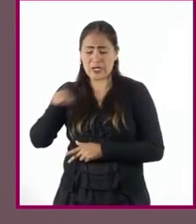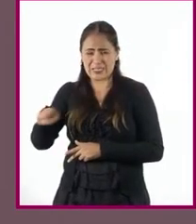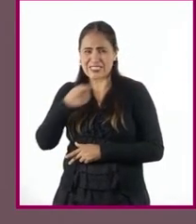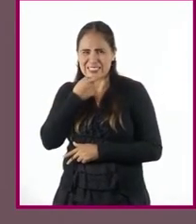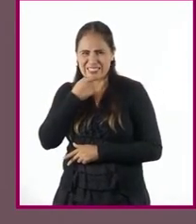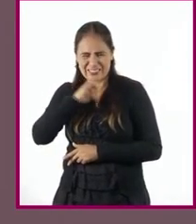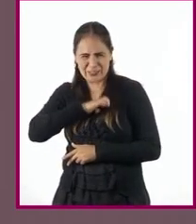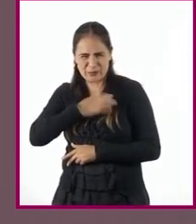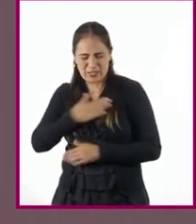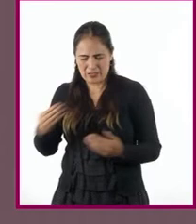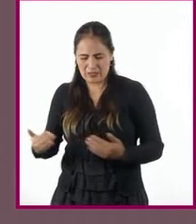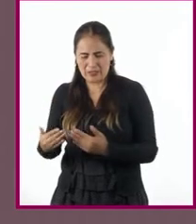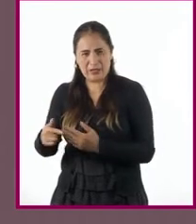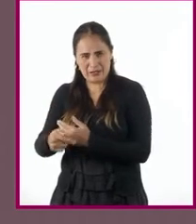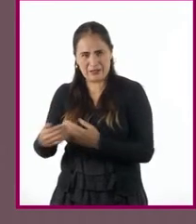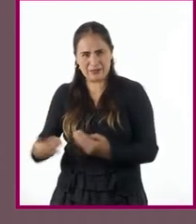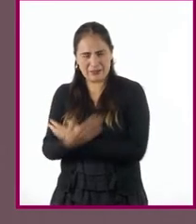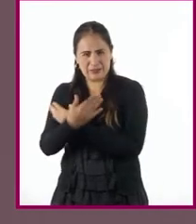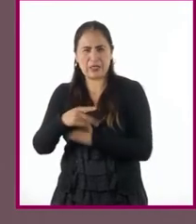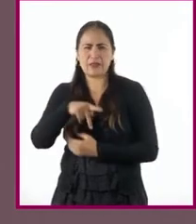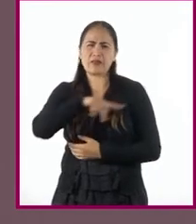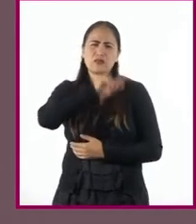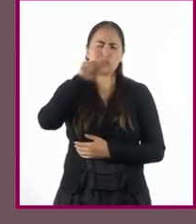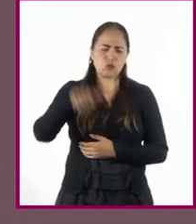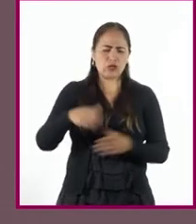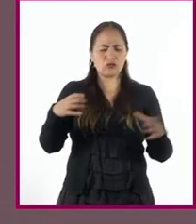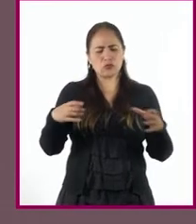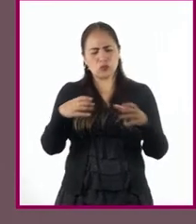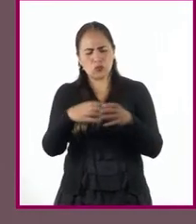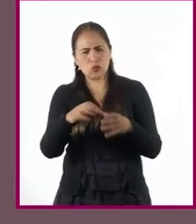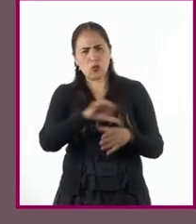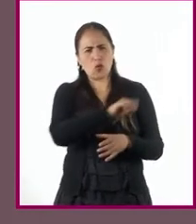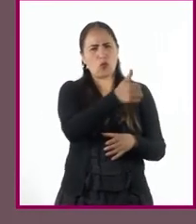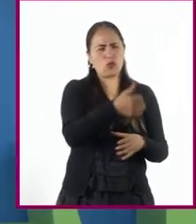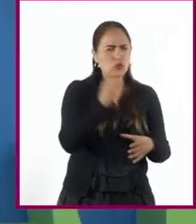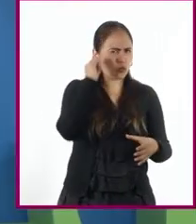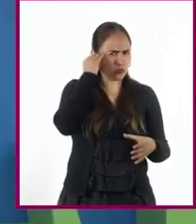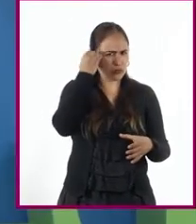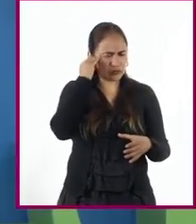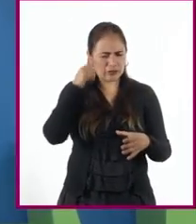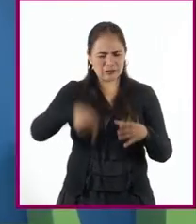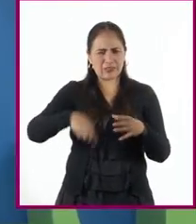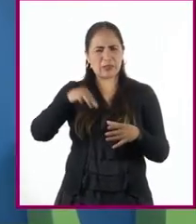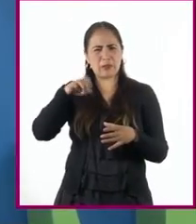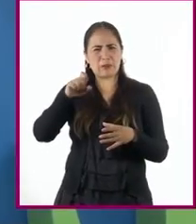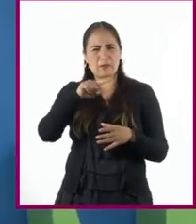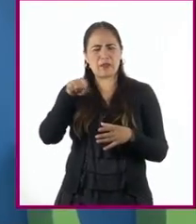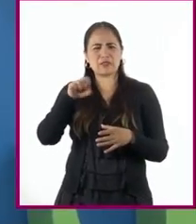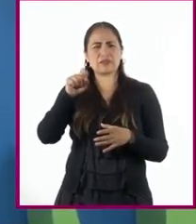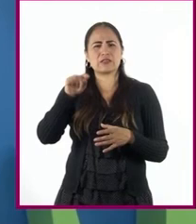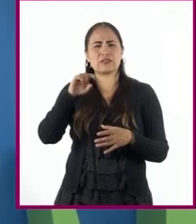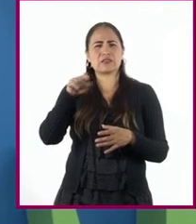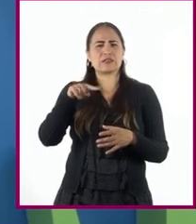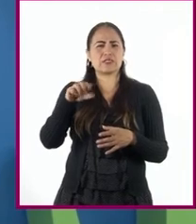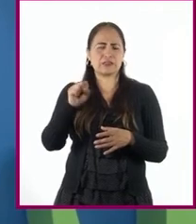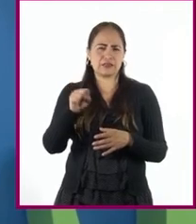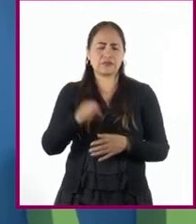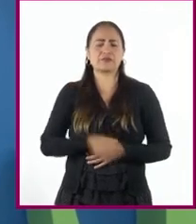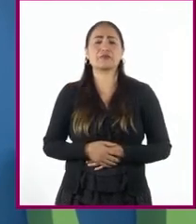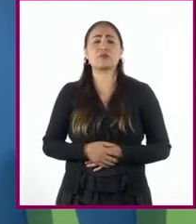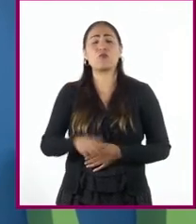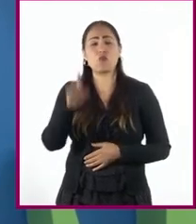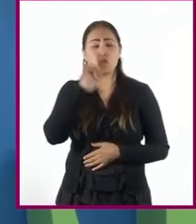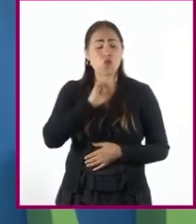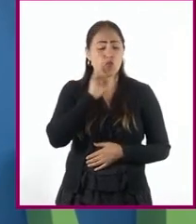posteriormente se admitieron niñas mestizas e indias. En cuanto a la educación de las mujeres de escasos